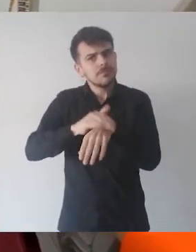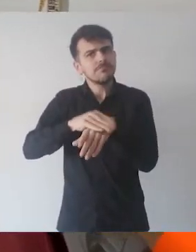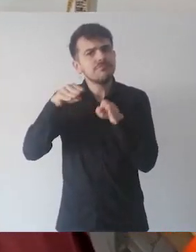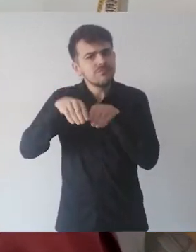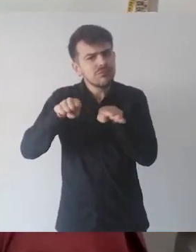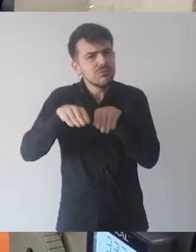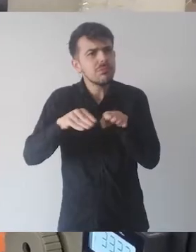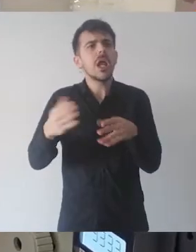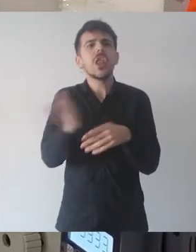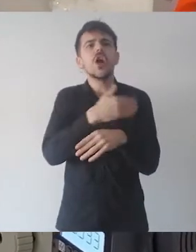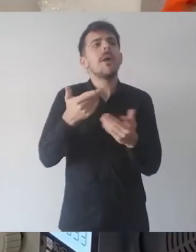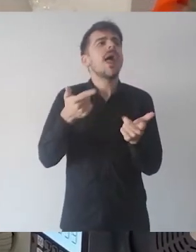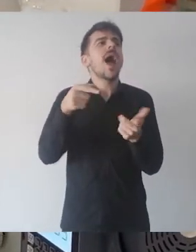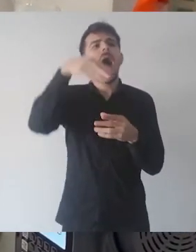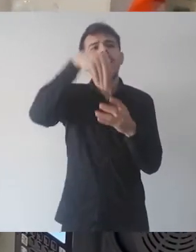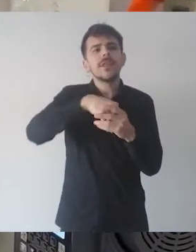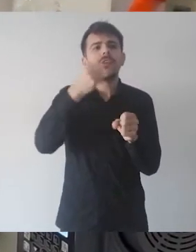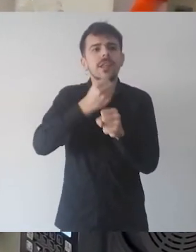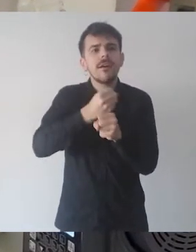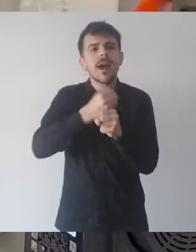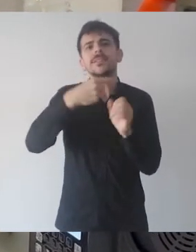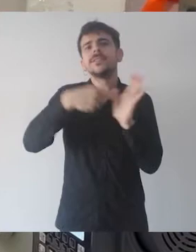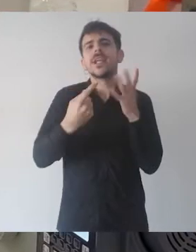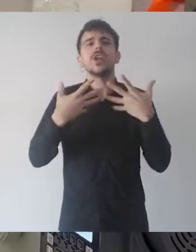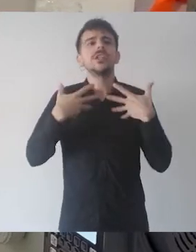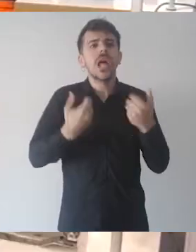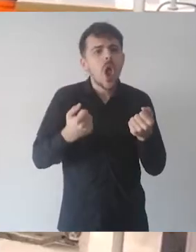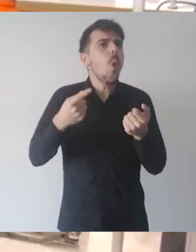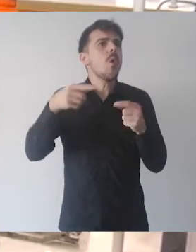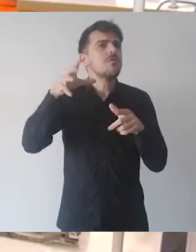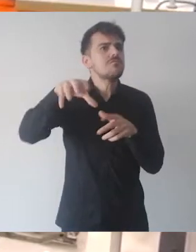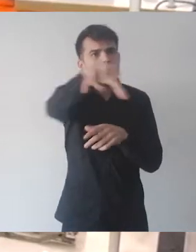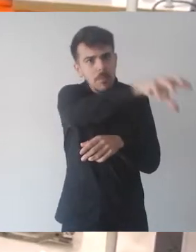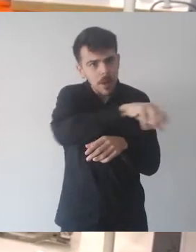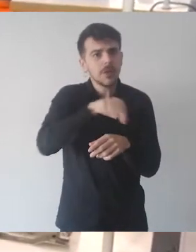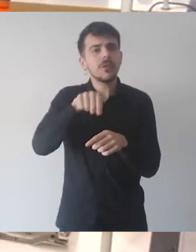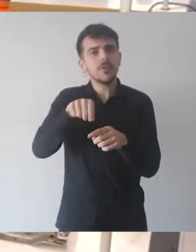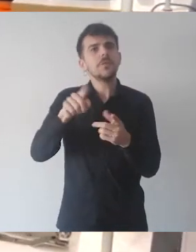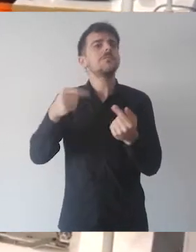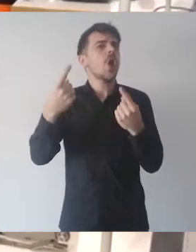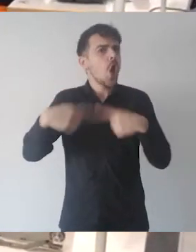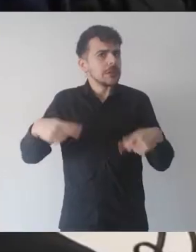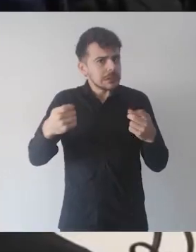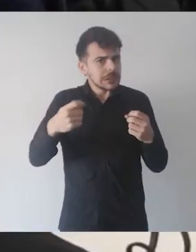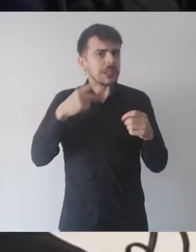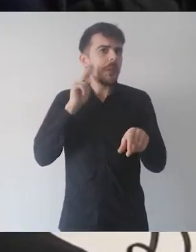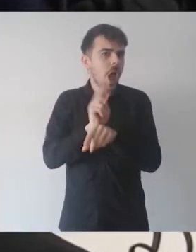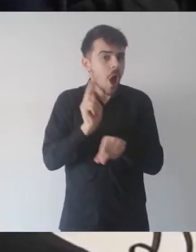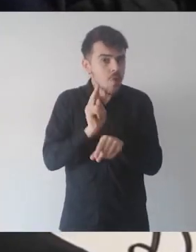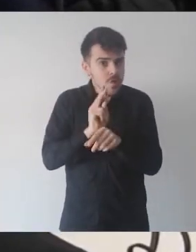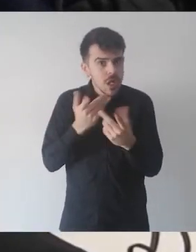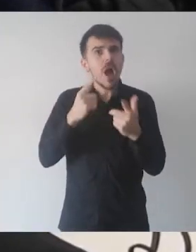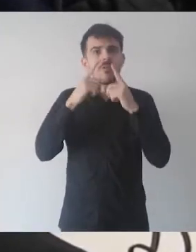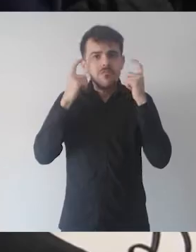destinados a quienes prestan servicios esenciales, como asimismo los kits sanitarios en los centros de salud municipales. Desde el inicio de la